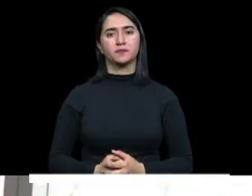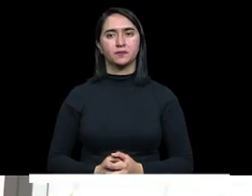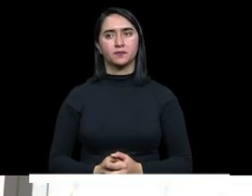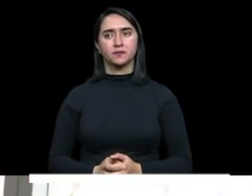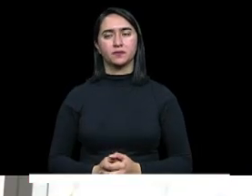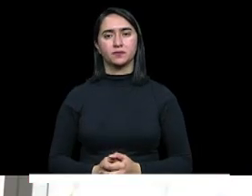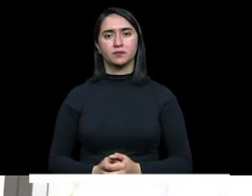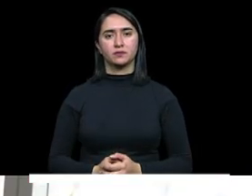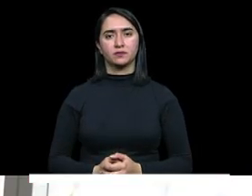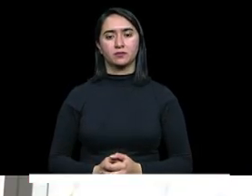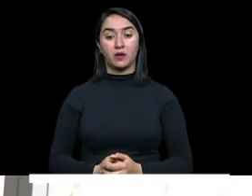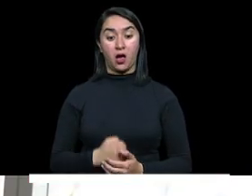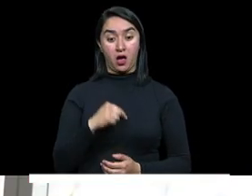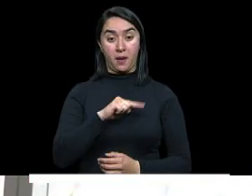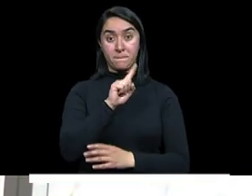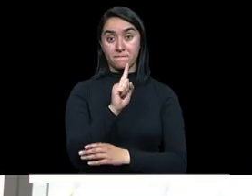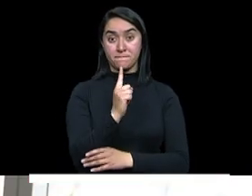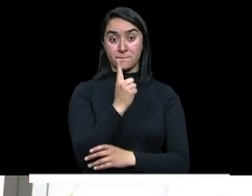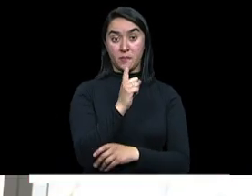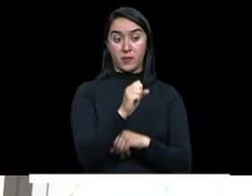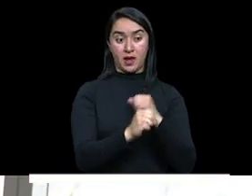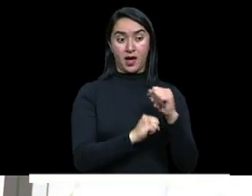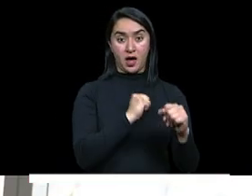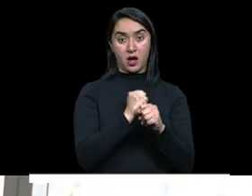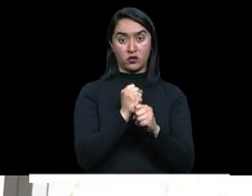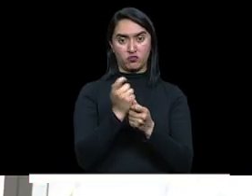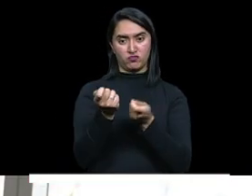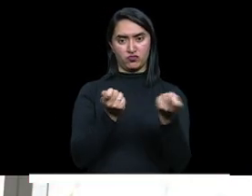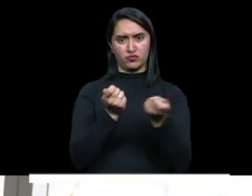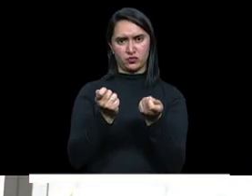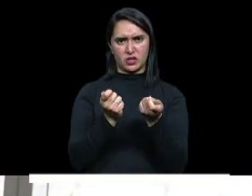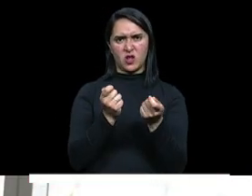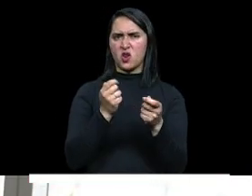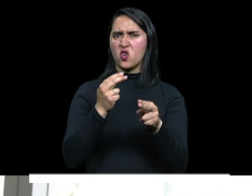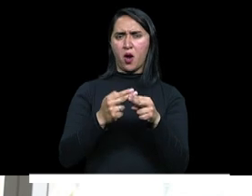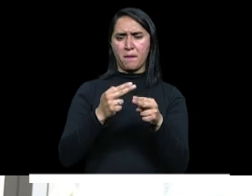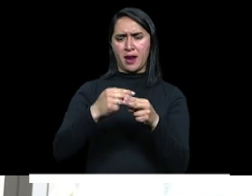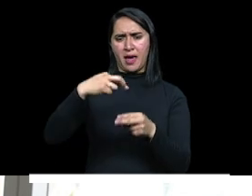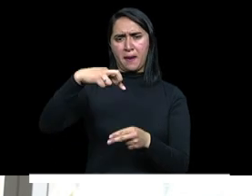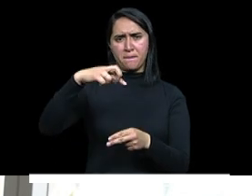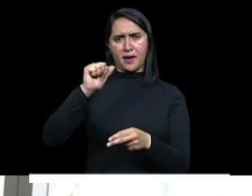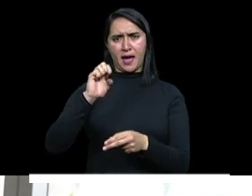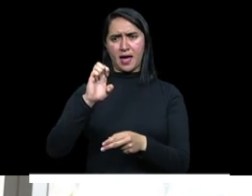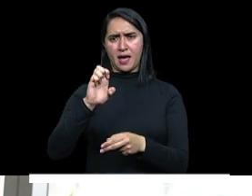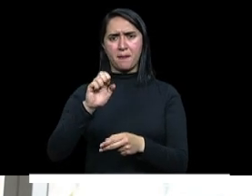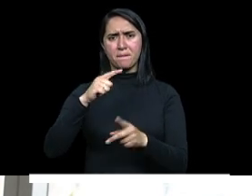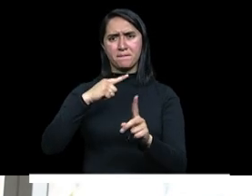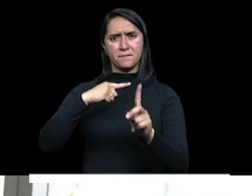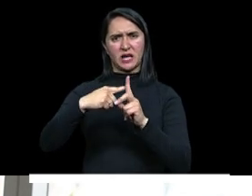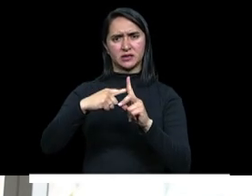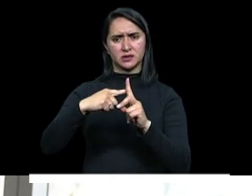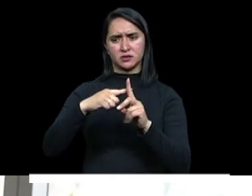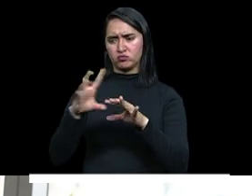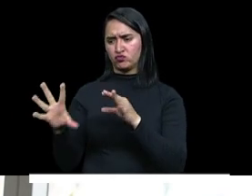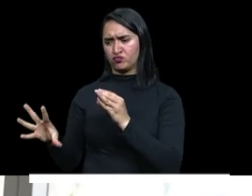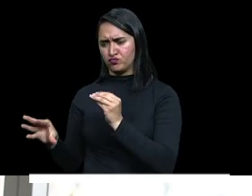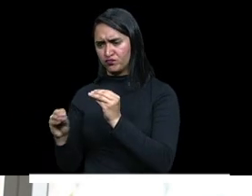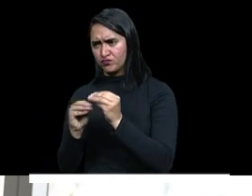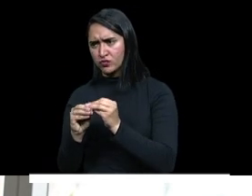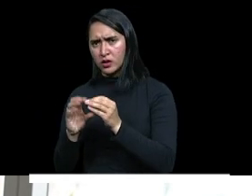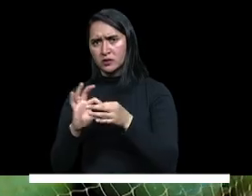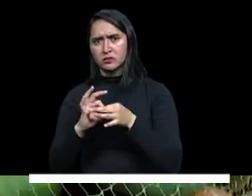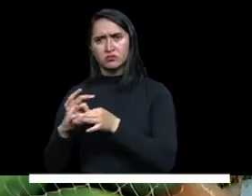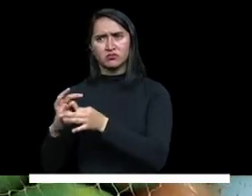En este primer año de gestión creamos el denominado PAE Más, que se suma a los esfuerzos del programa Hambre Cero,